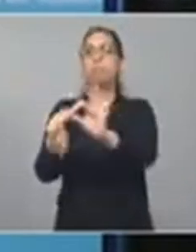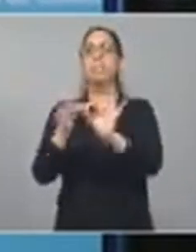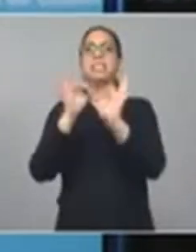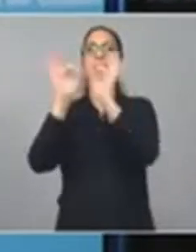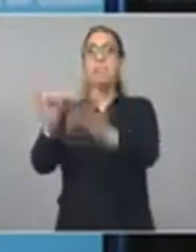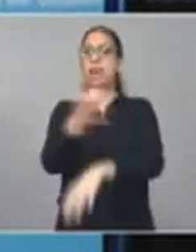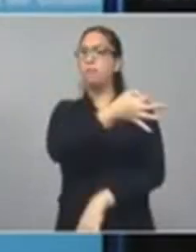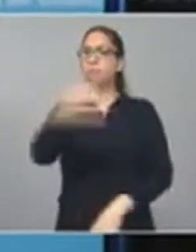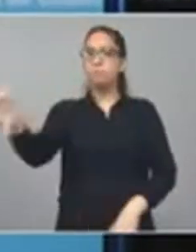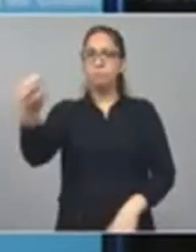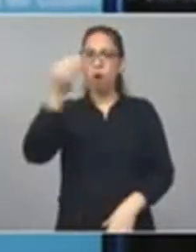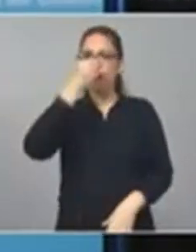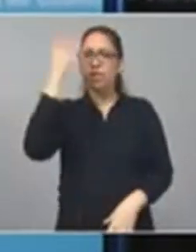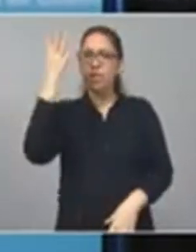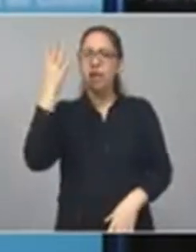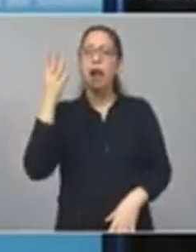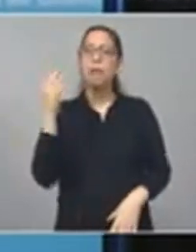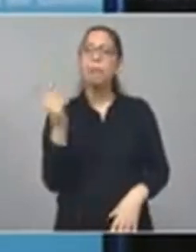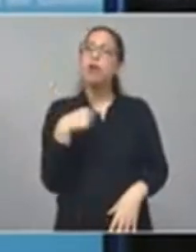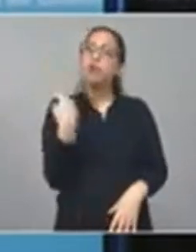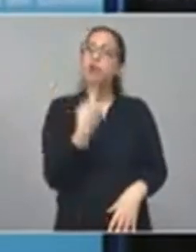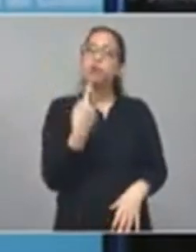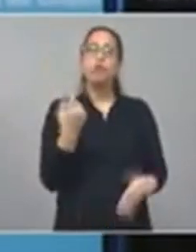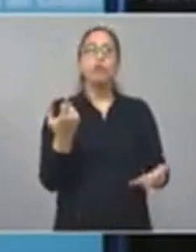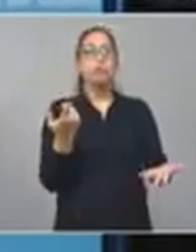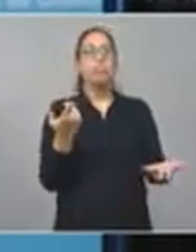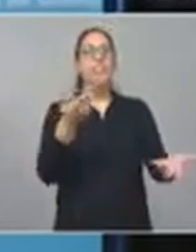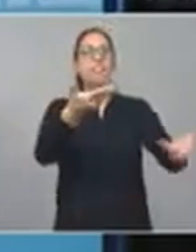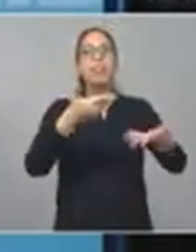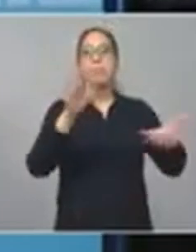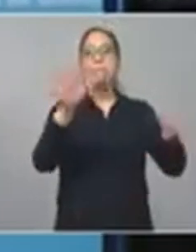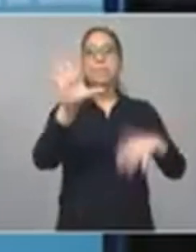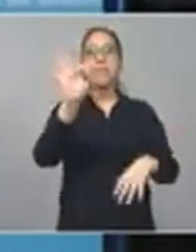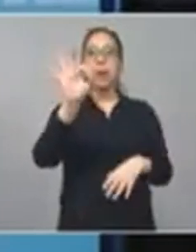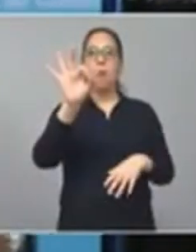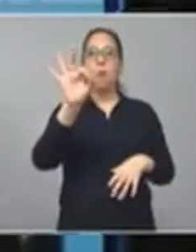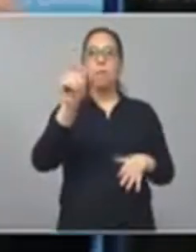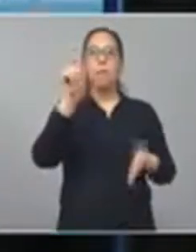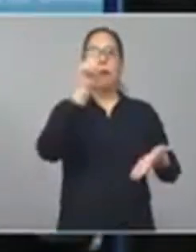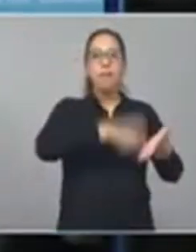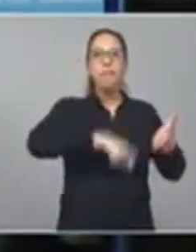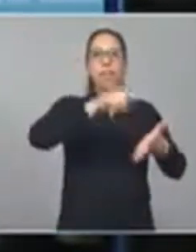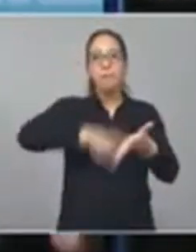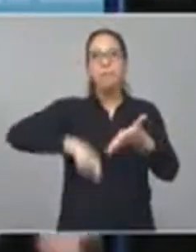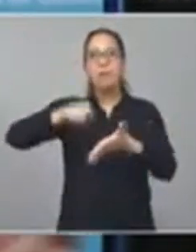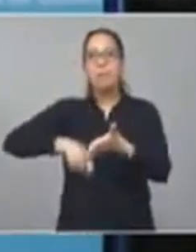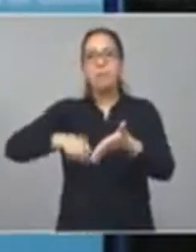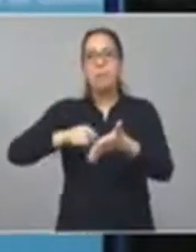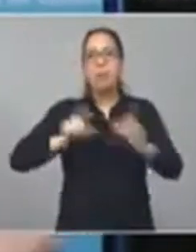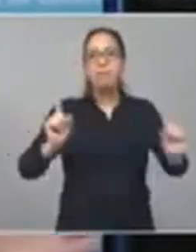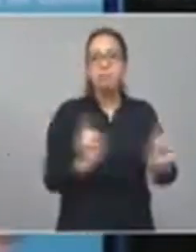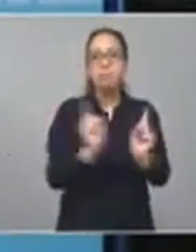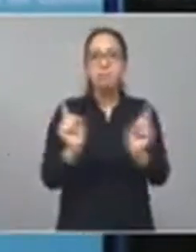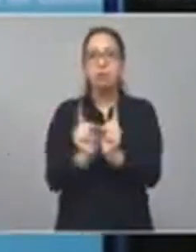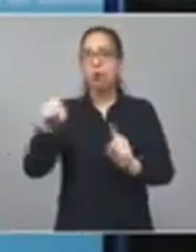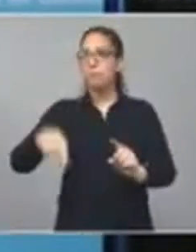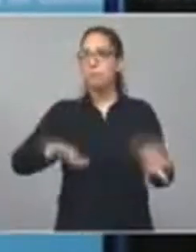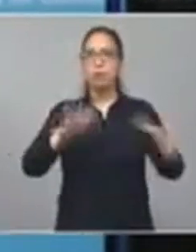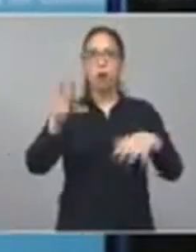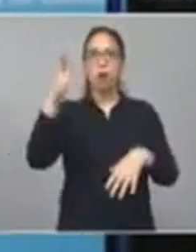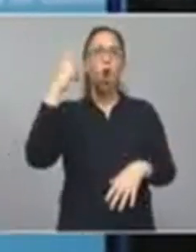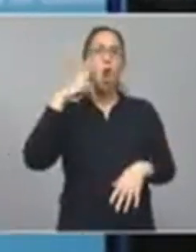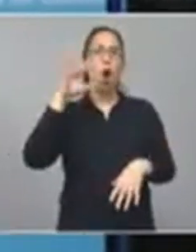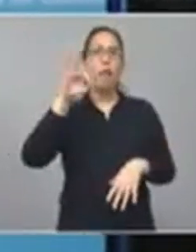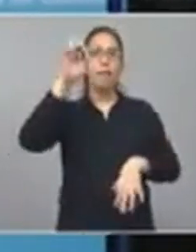y todas. Pero habíamos invitado 50 para hacer unas tandas, pero luego hoy debe haber más de 90